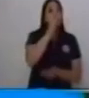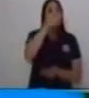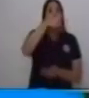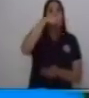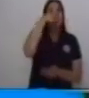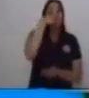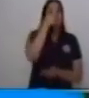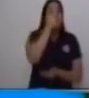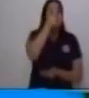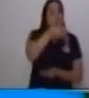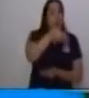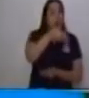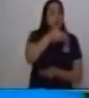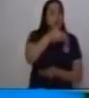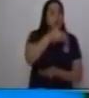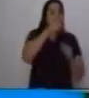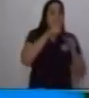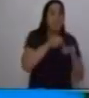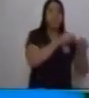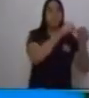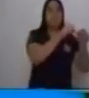sin parar.